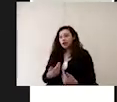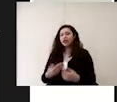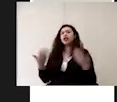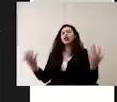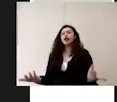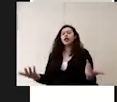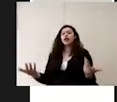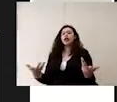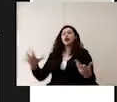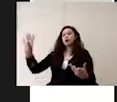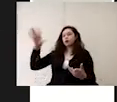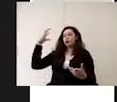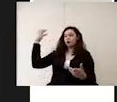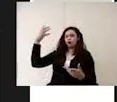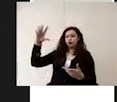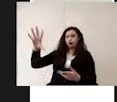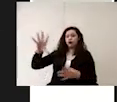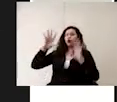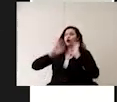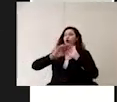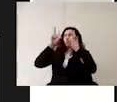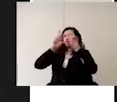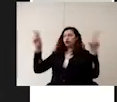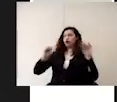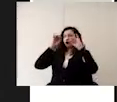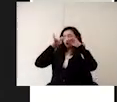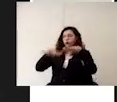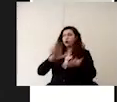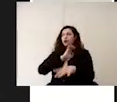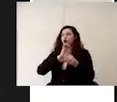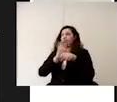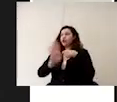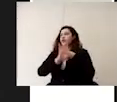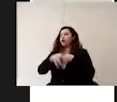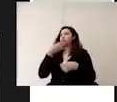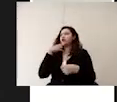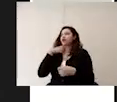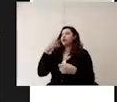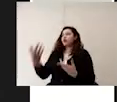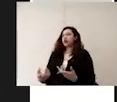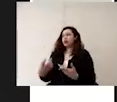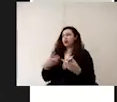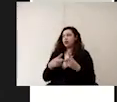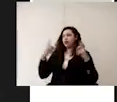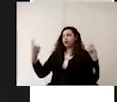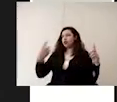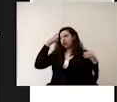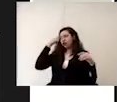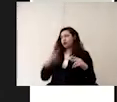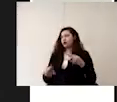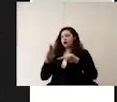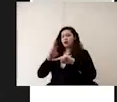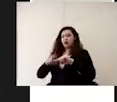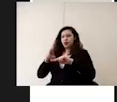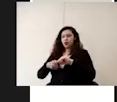uso de ventiladores o de aires acondicionados procurar que la distancia entre los pupitres individuales